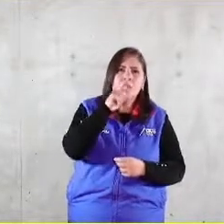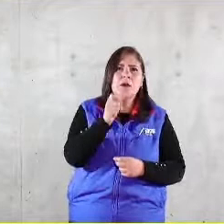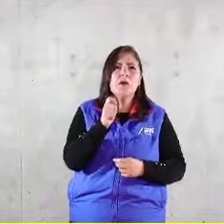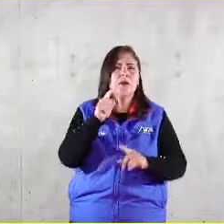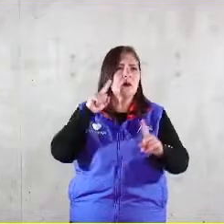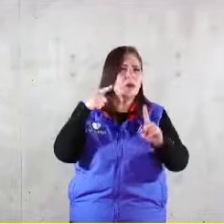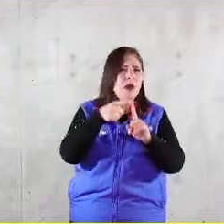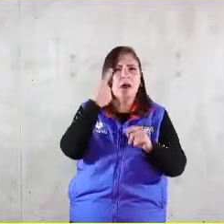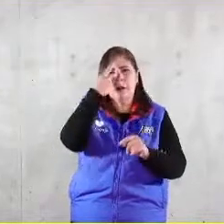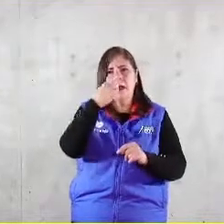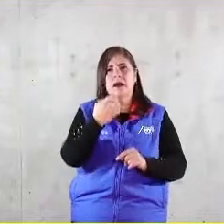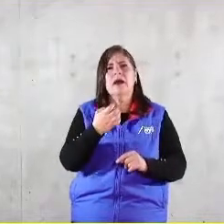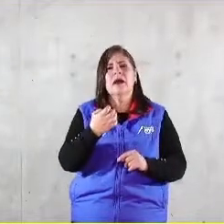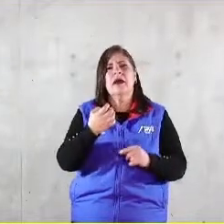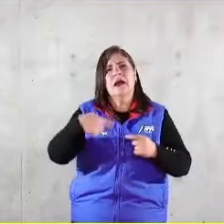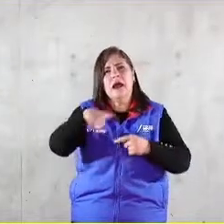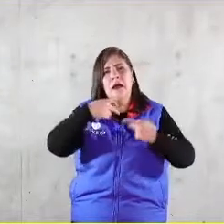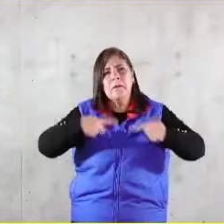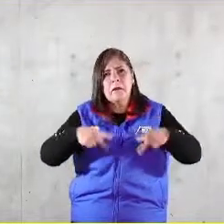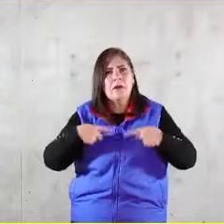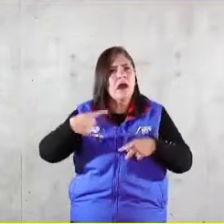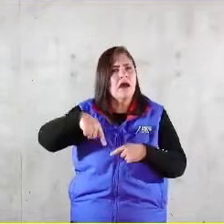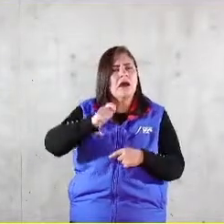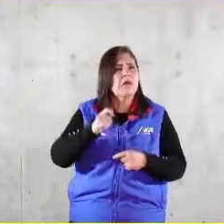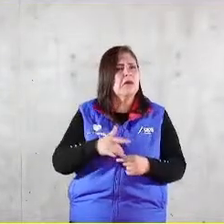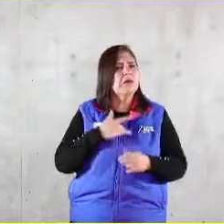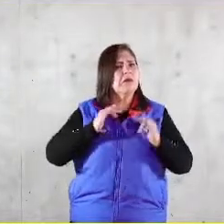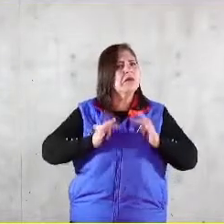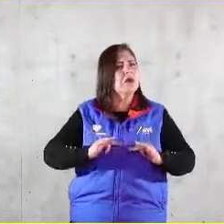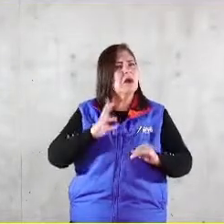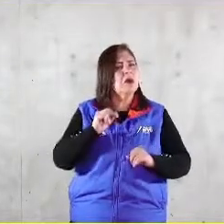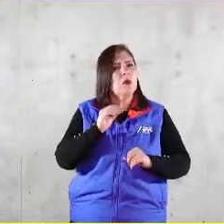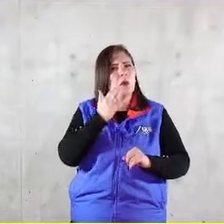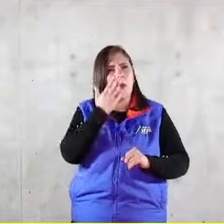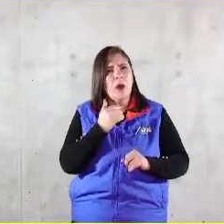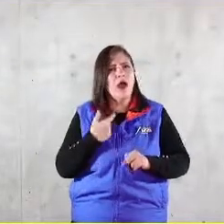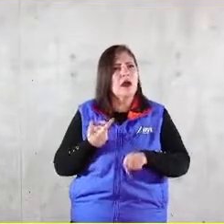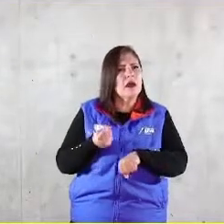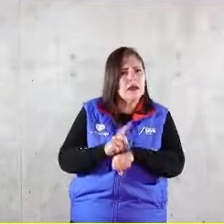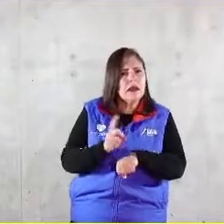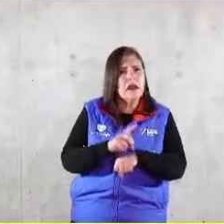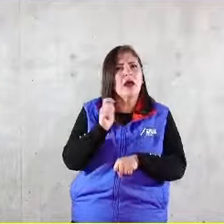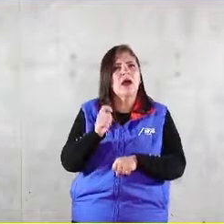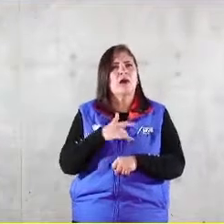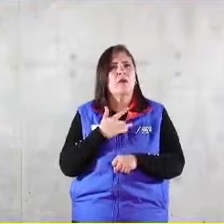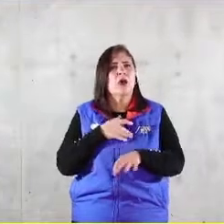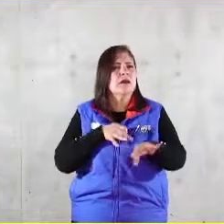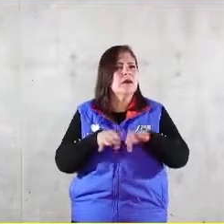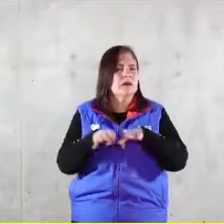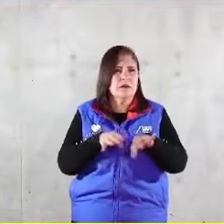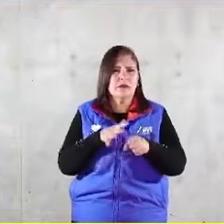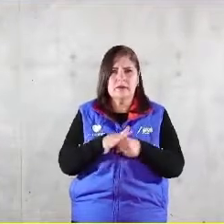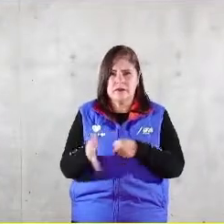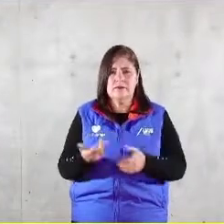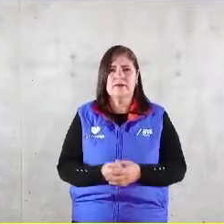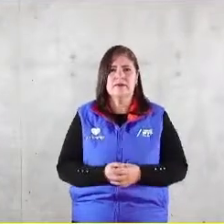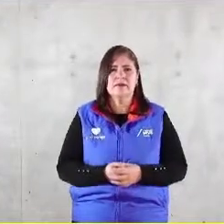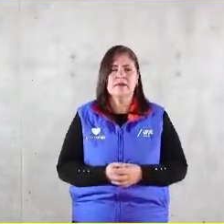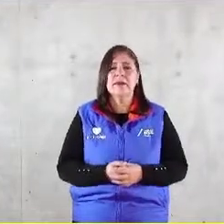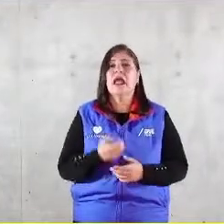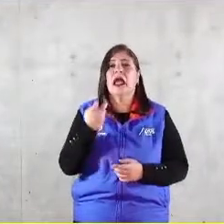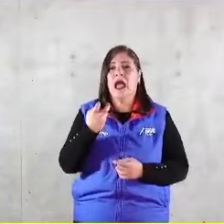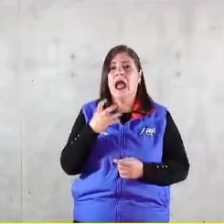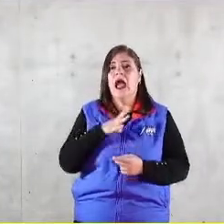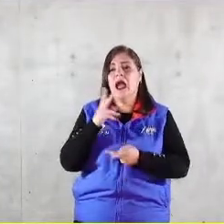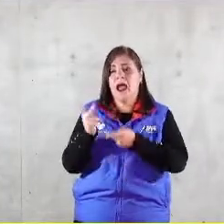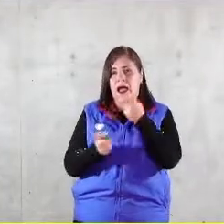¿qué sucede en el fondo que la gente no encuentra plenitud en su día a día, en su cotidianidad laboral? Esta es una